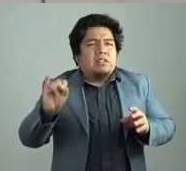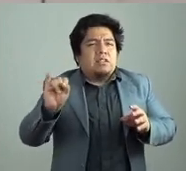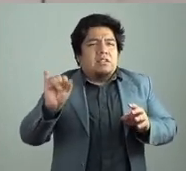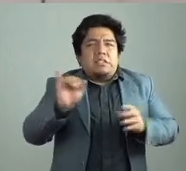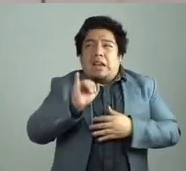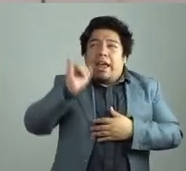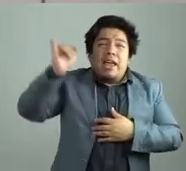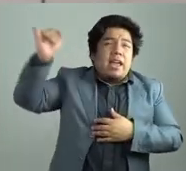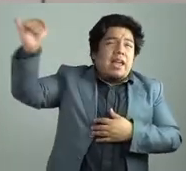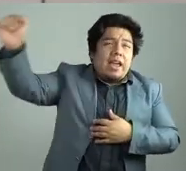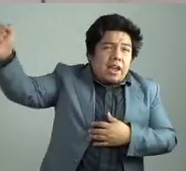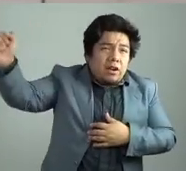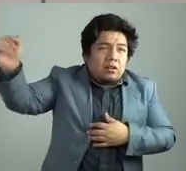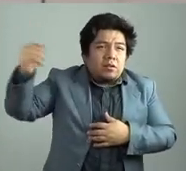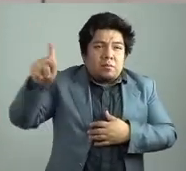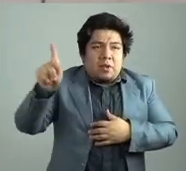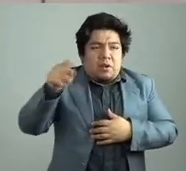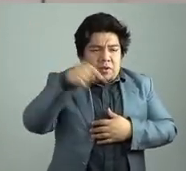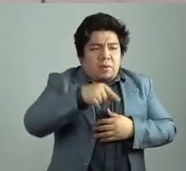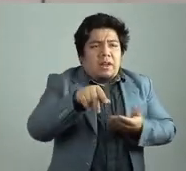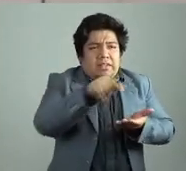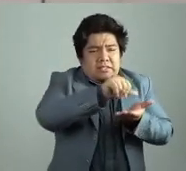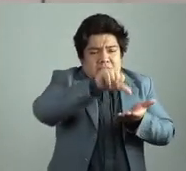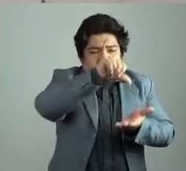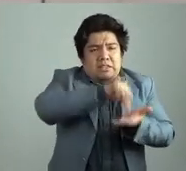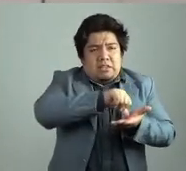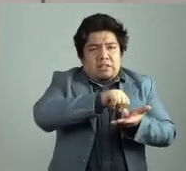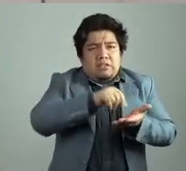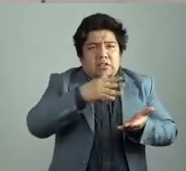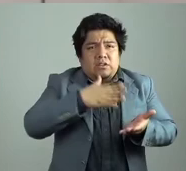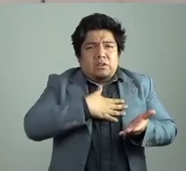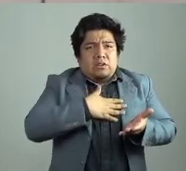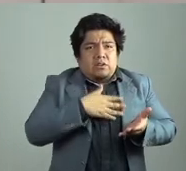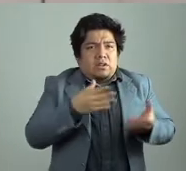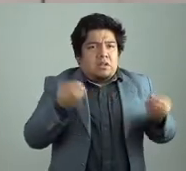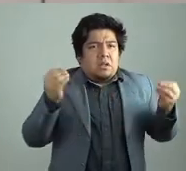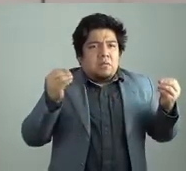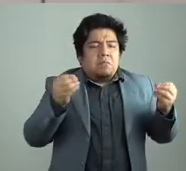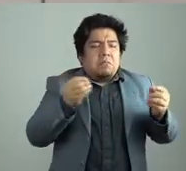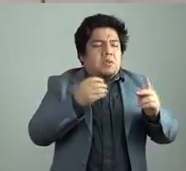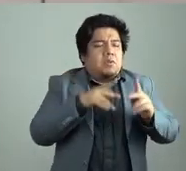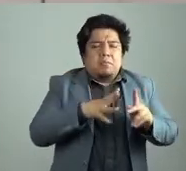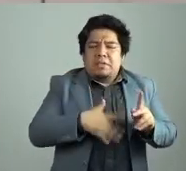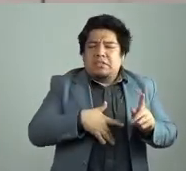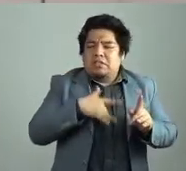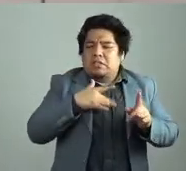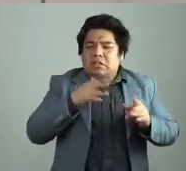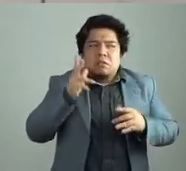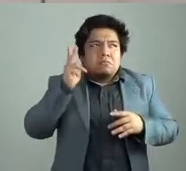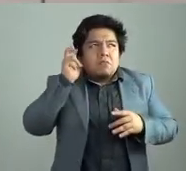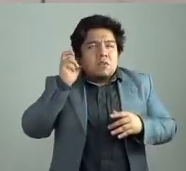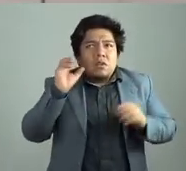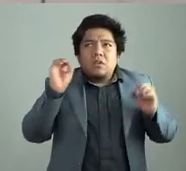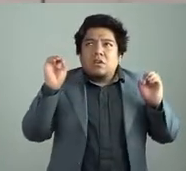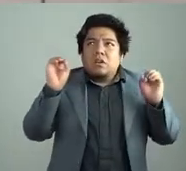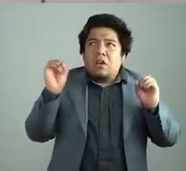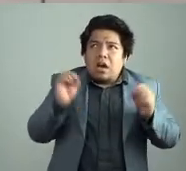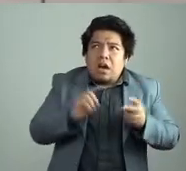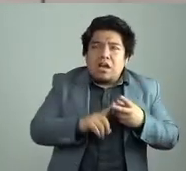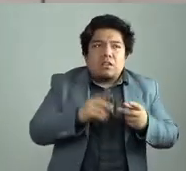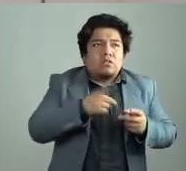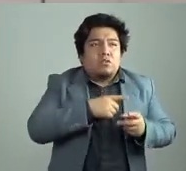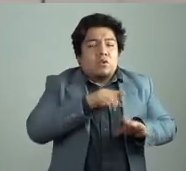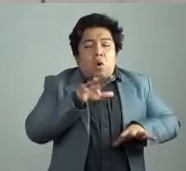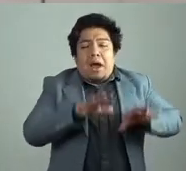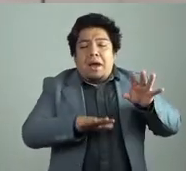pero que está situado en pleno centro, ¿no? Yo de pronto estoy aquí en medio de la tranquilidad, hay golondrinas, pájaros,